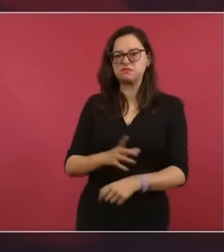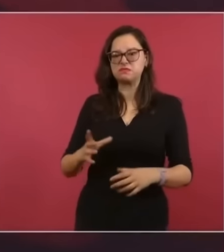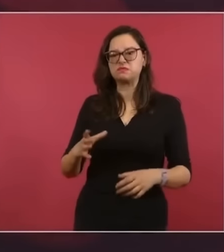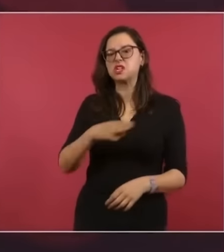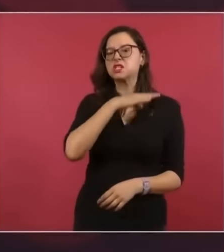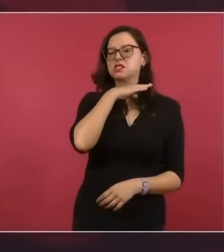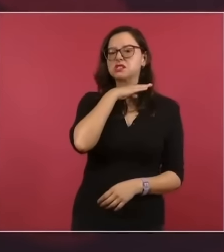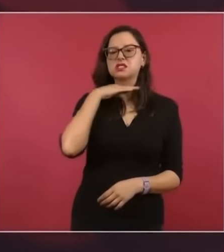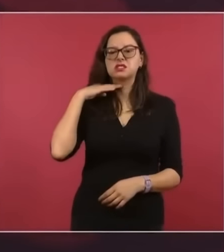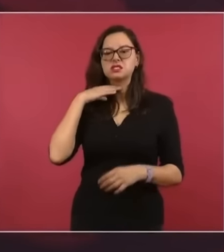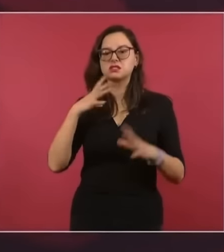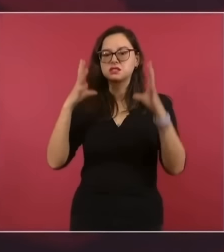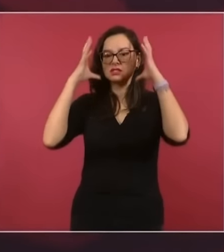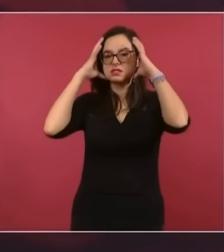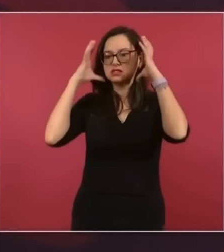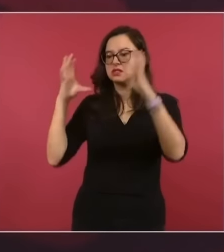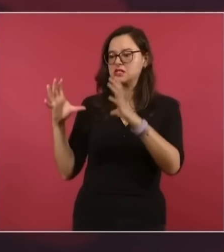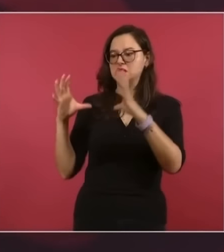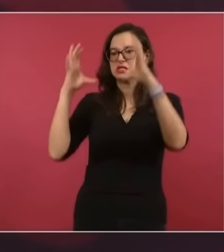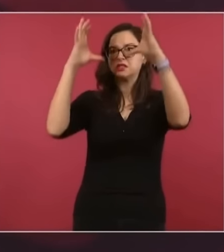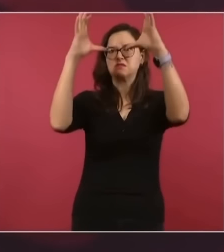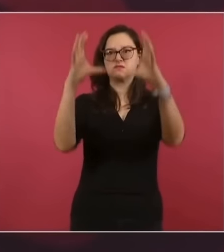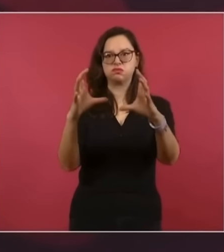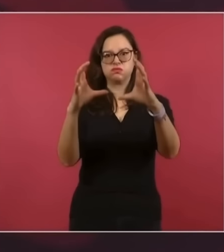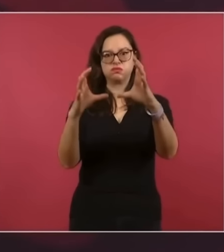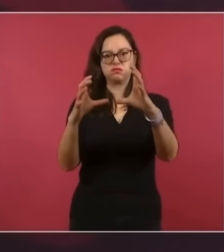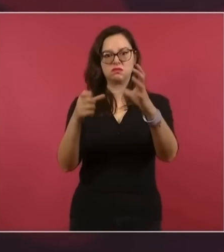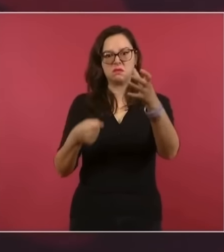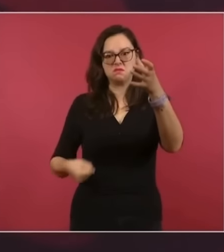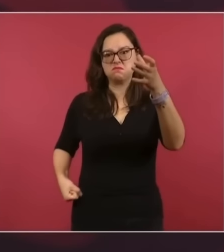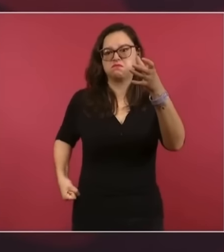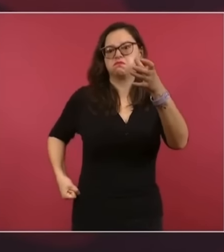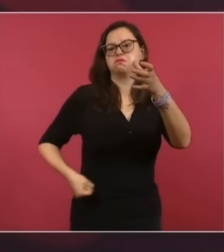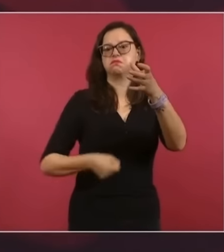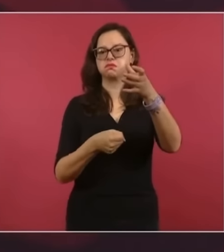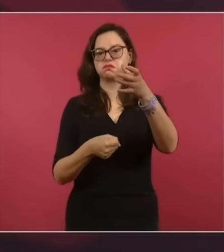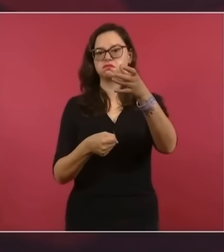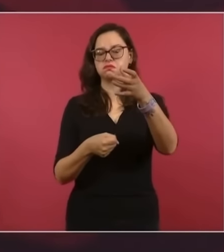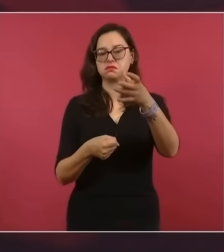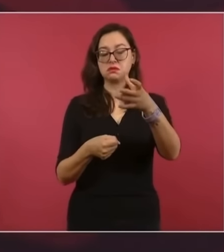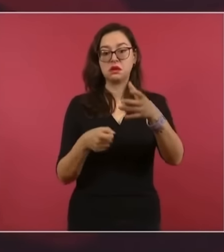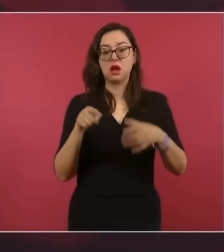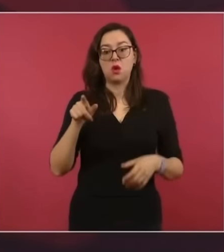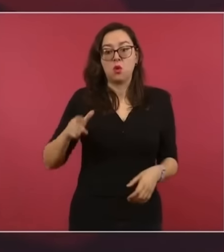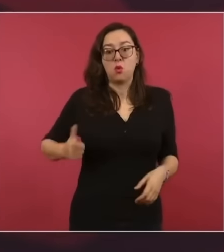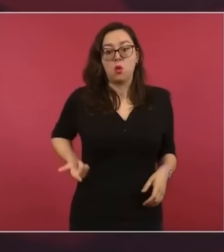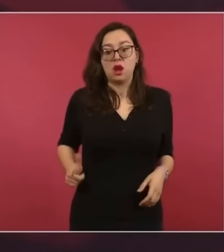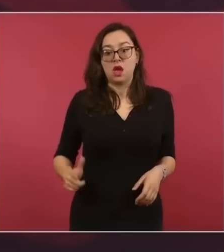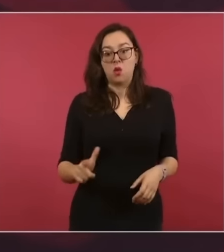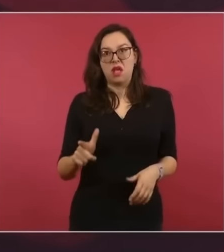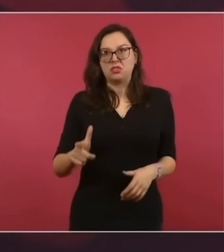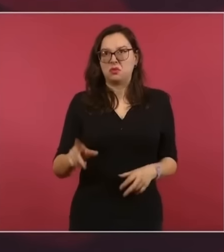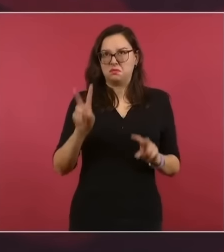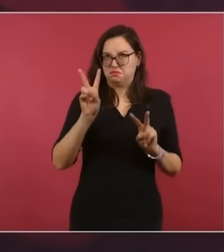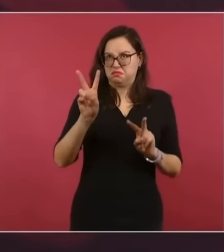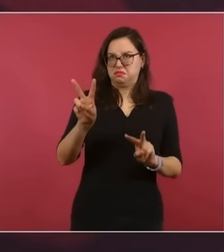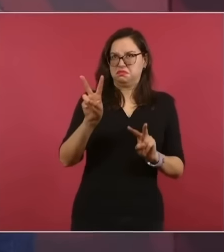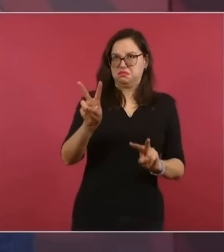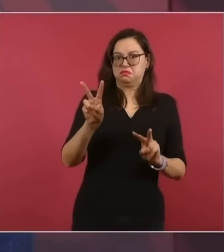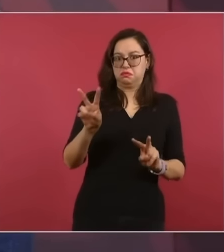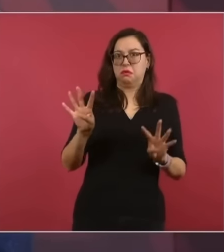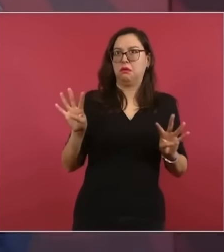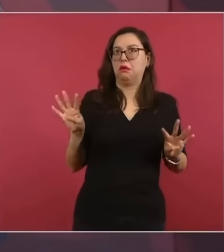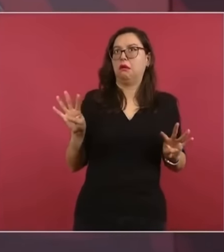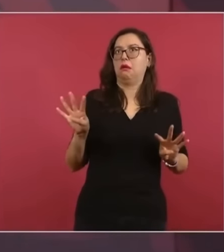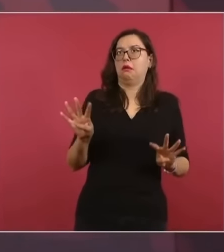que ha puesto contra el gobierno de Daniel Doboa, no contra el pueblo ecuatoriano. No se debe